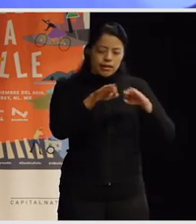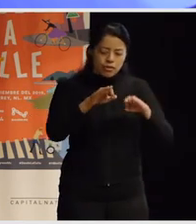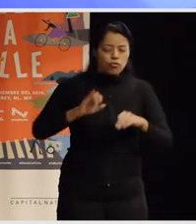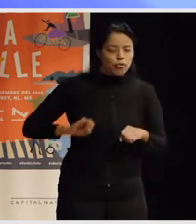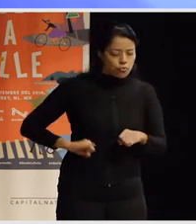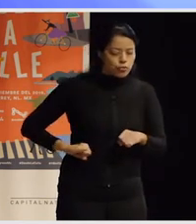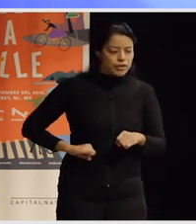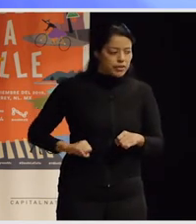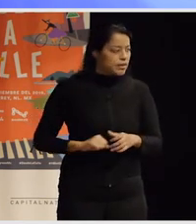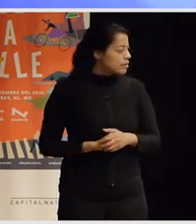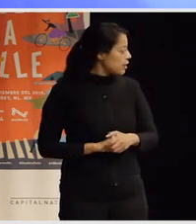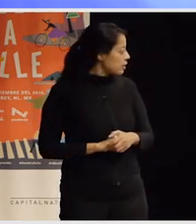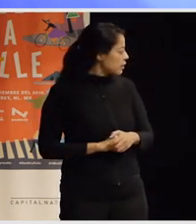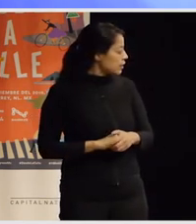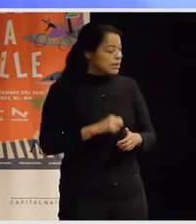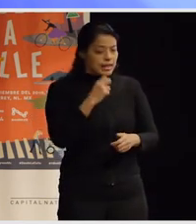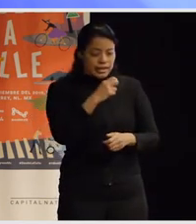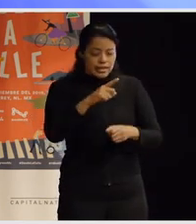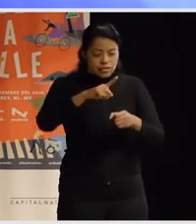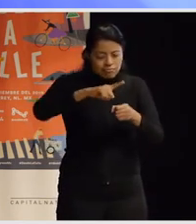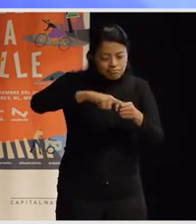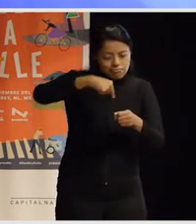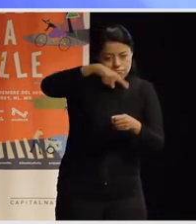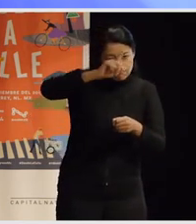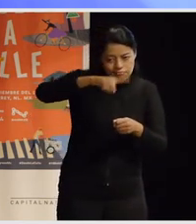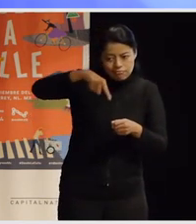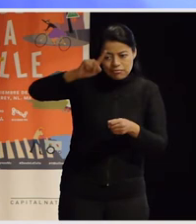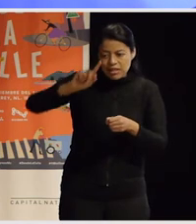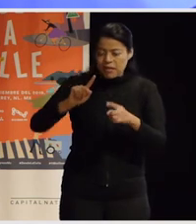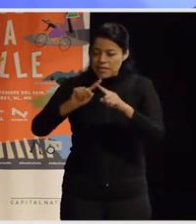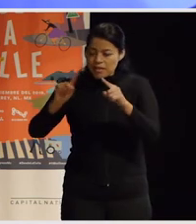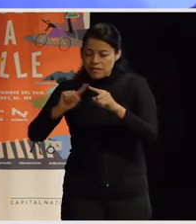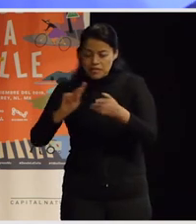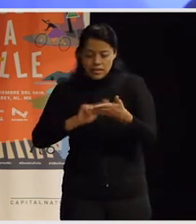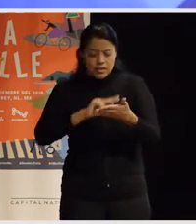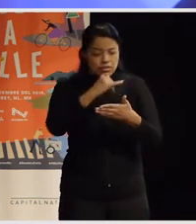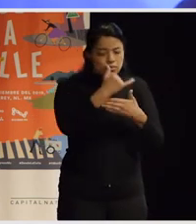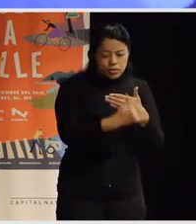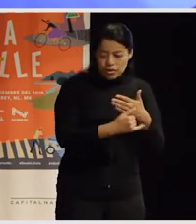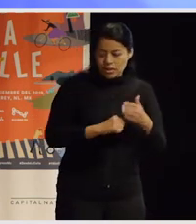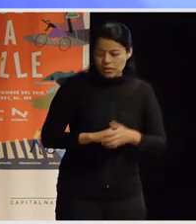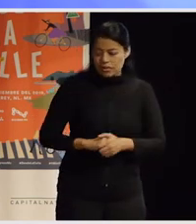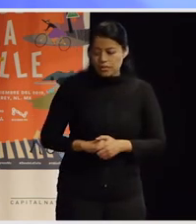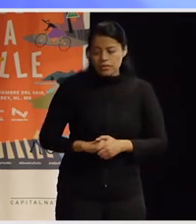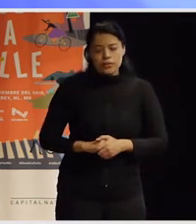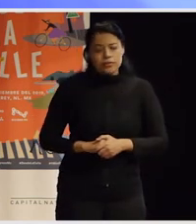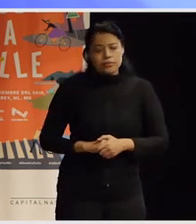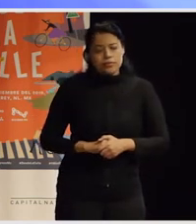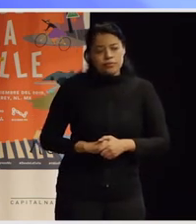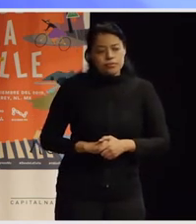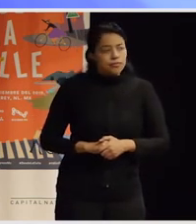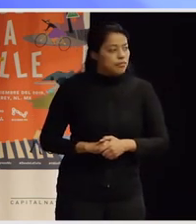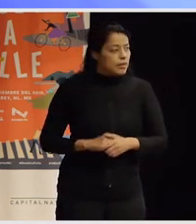Bueno, os he traído estas como pinceladas de diferentes proyectos un poco para poder debatir o para que, no sé, para poder hablar en torno